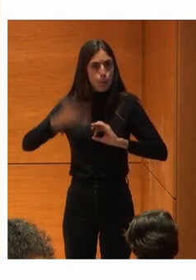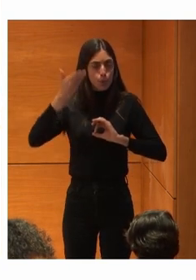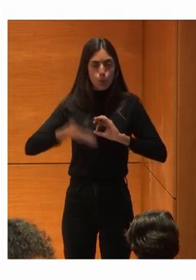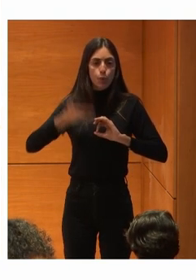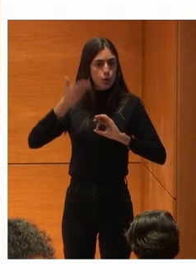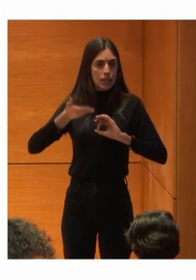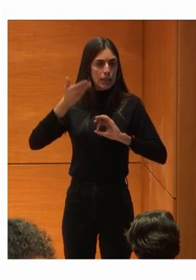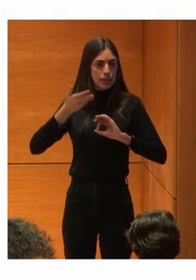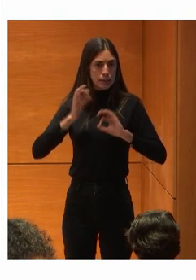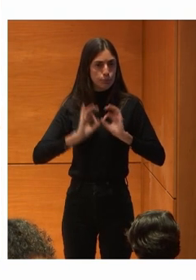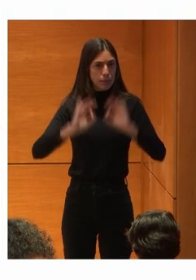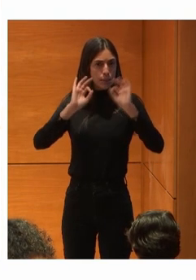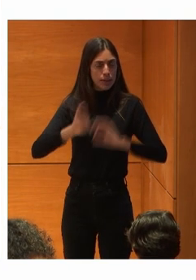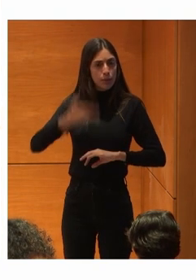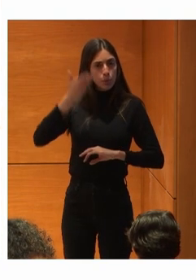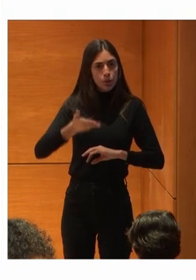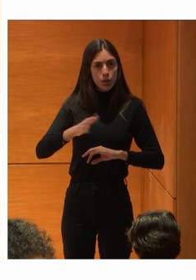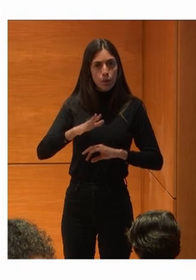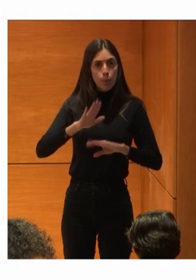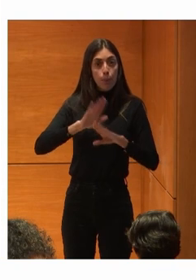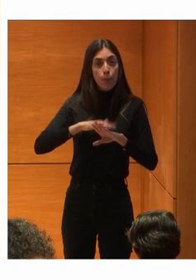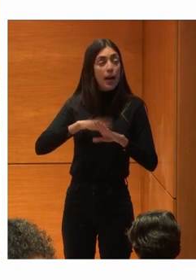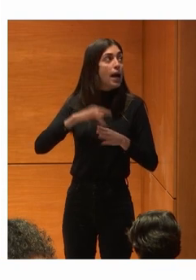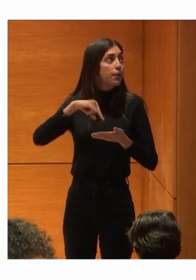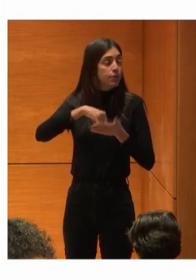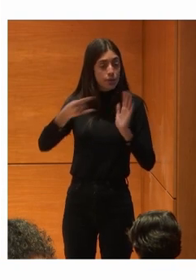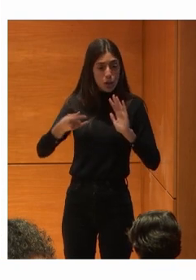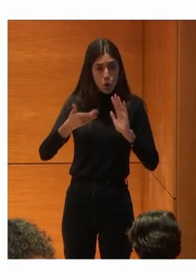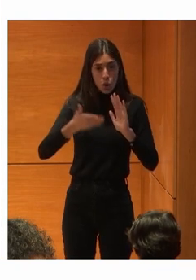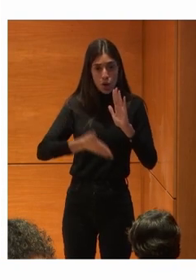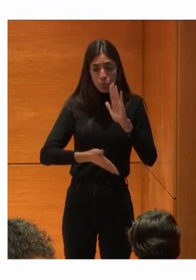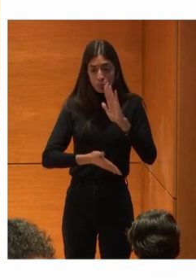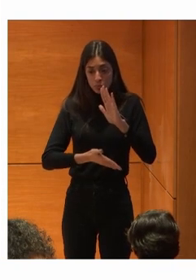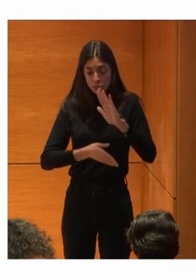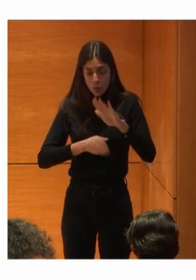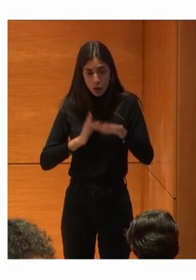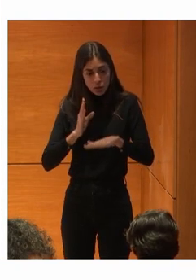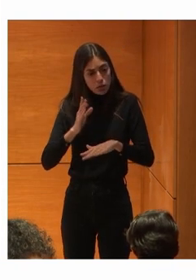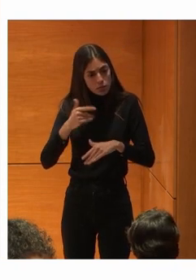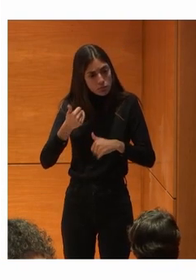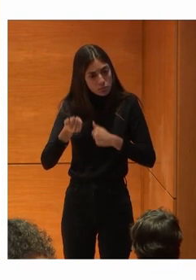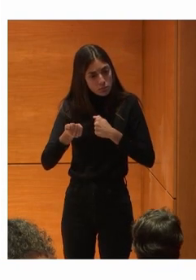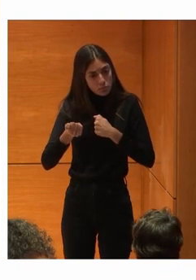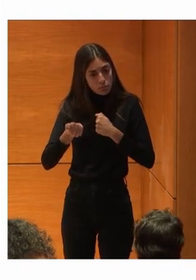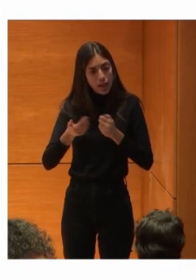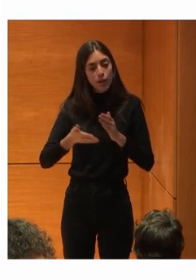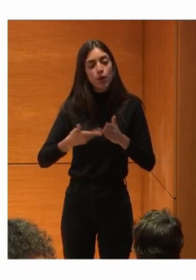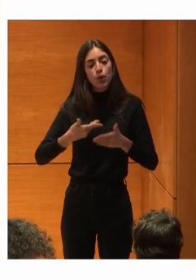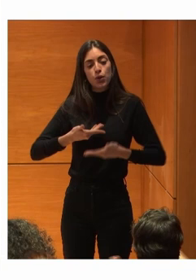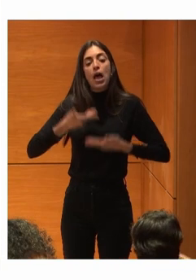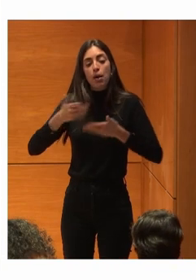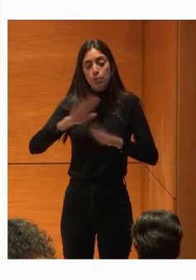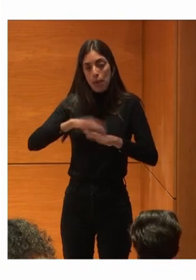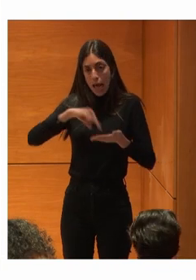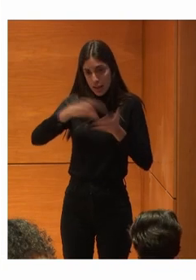Para la contribución De la tecnología A nuestros colectivos Tú sí que ponías El acento